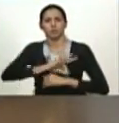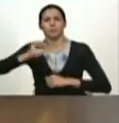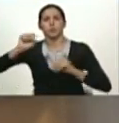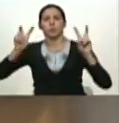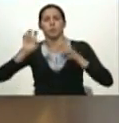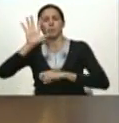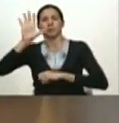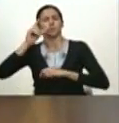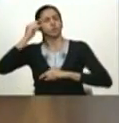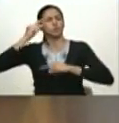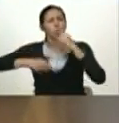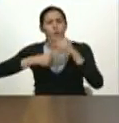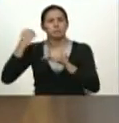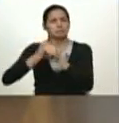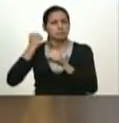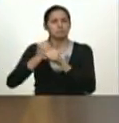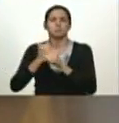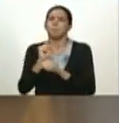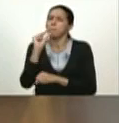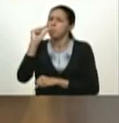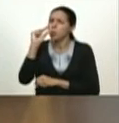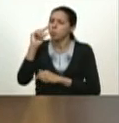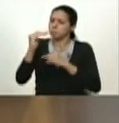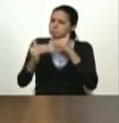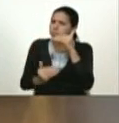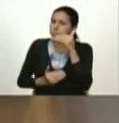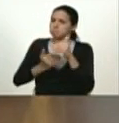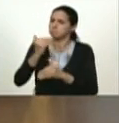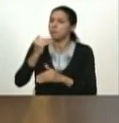construye todos los días a veces con pequeños detalles como dicen